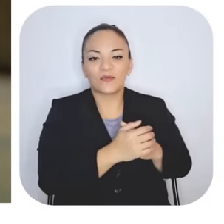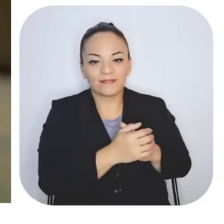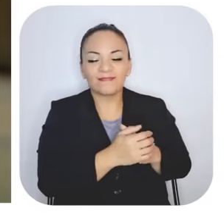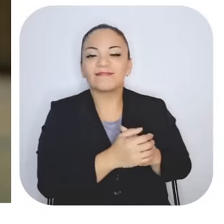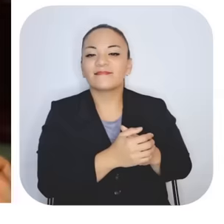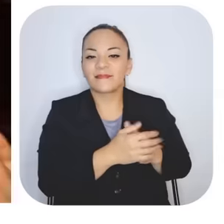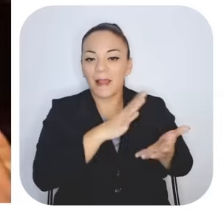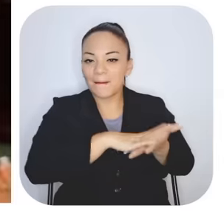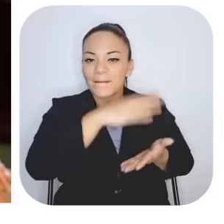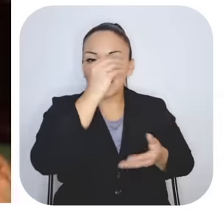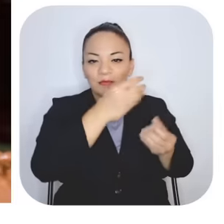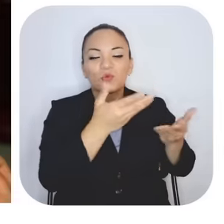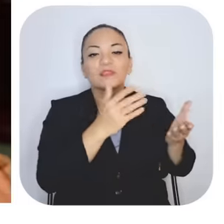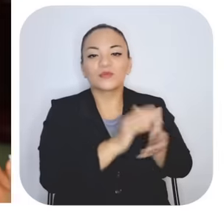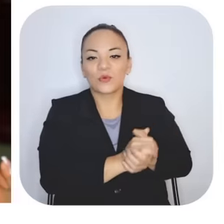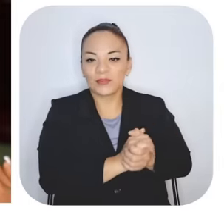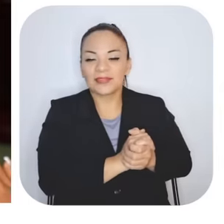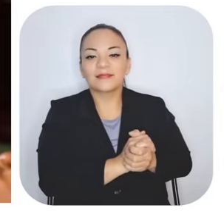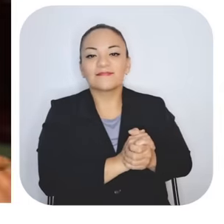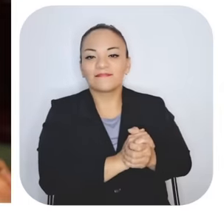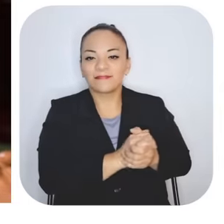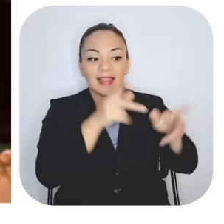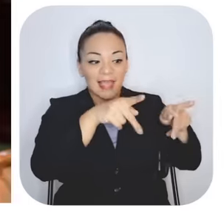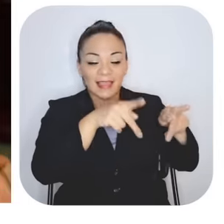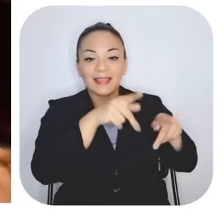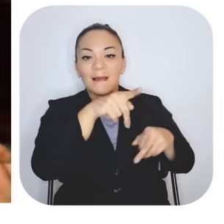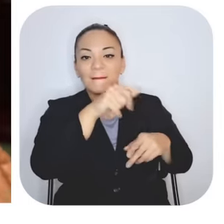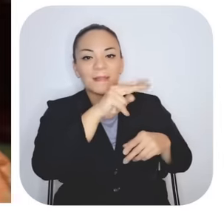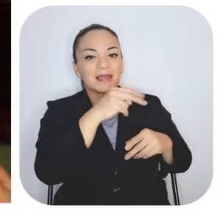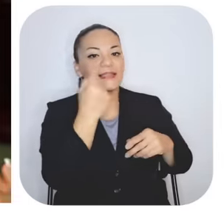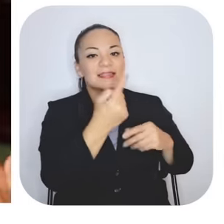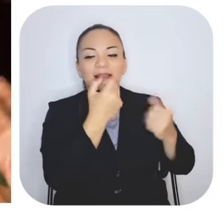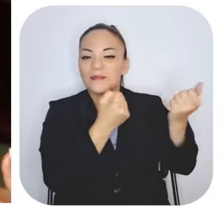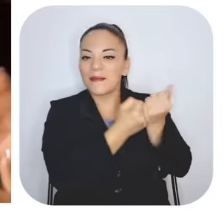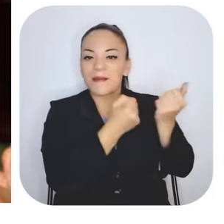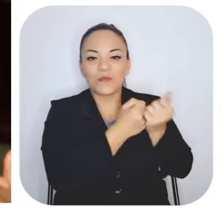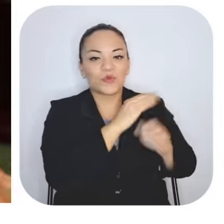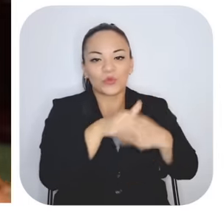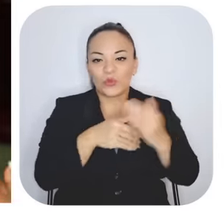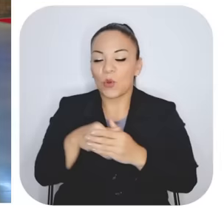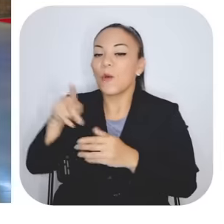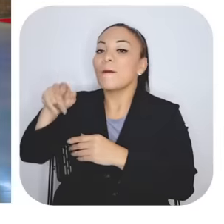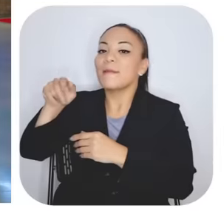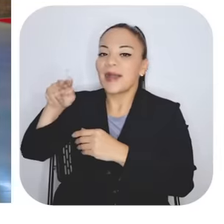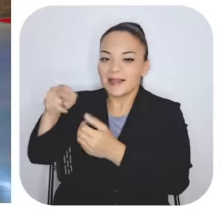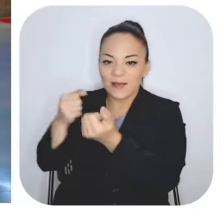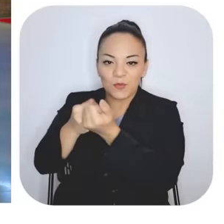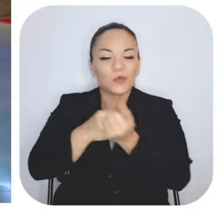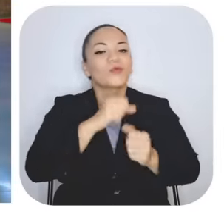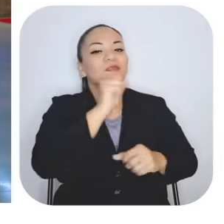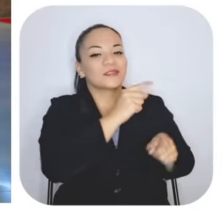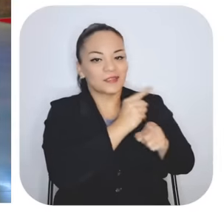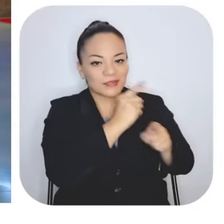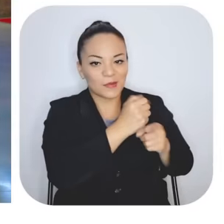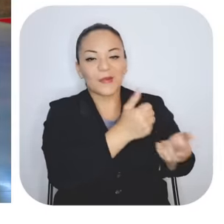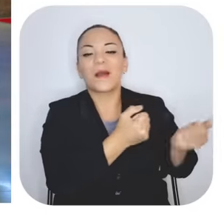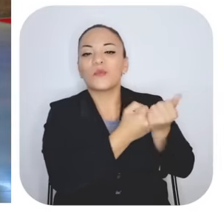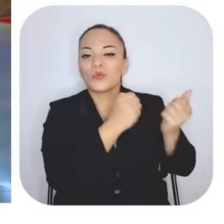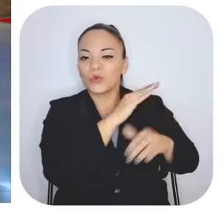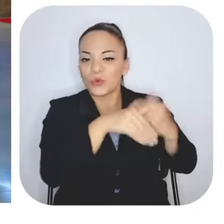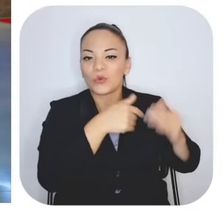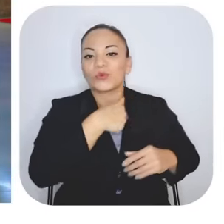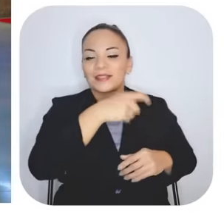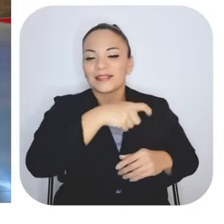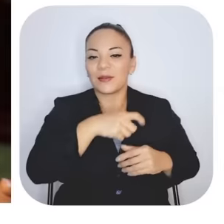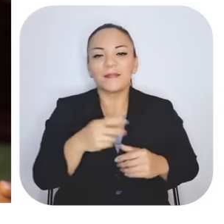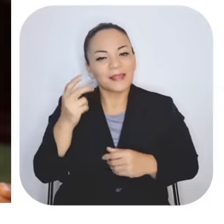cosas. La gente del PANI nunca me dejó. Siempre me apoyó en todo. Me apoyó en todo. Todo lo que yo